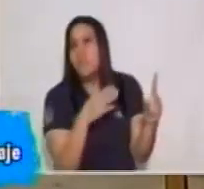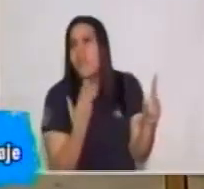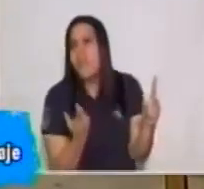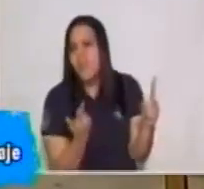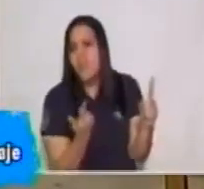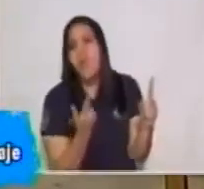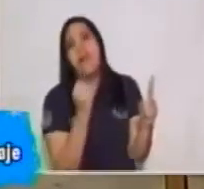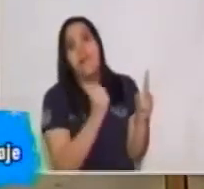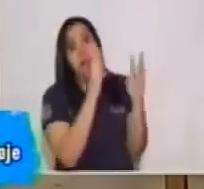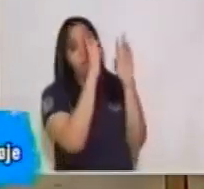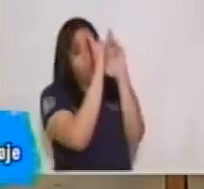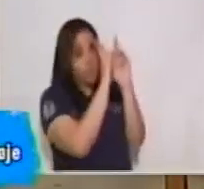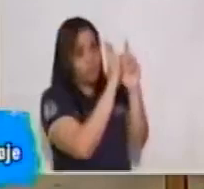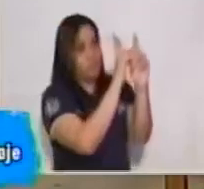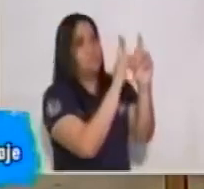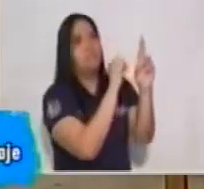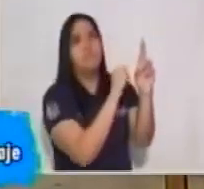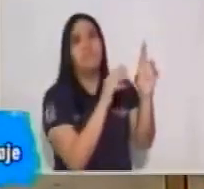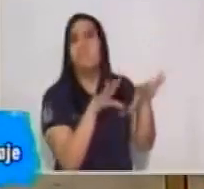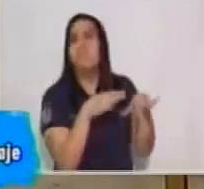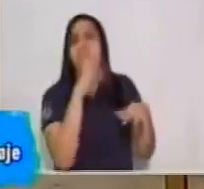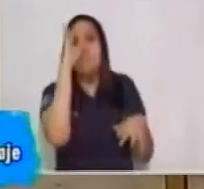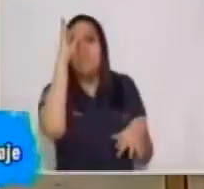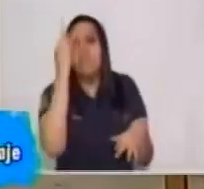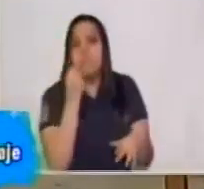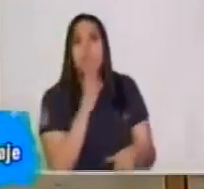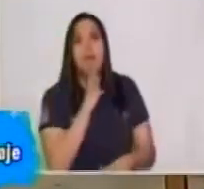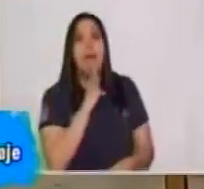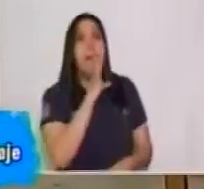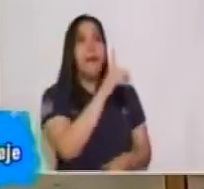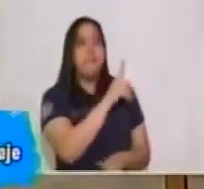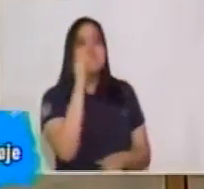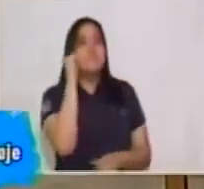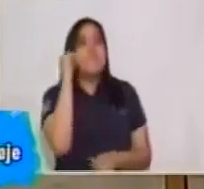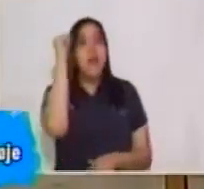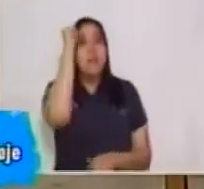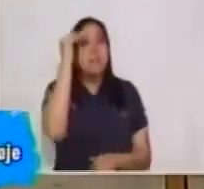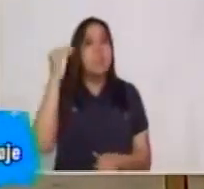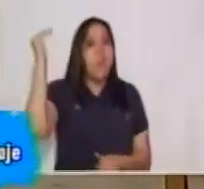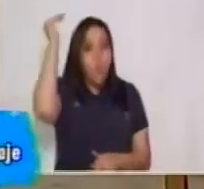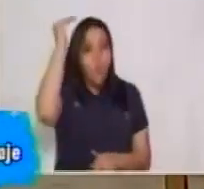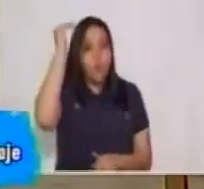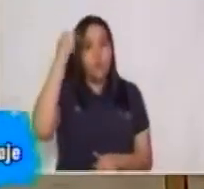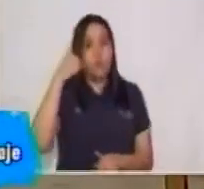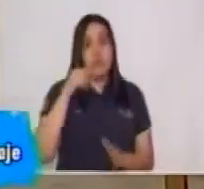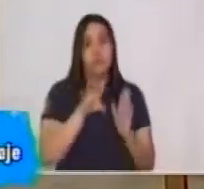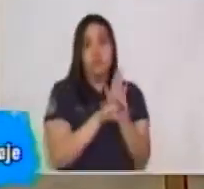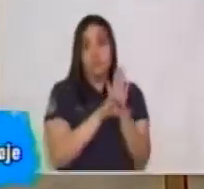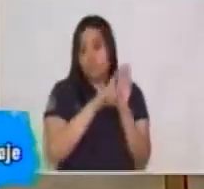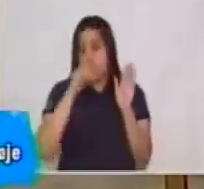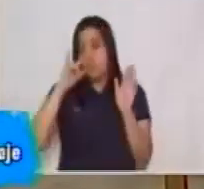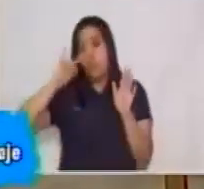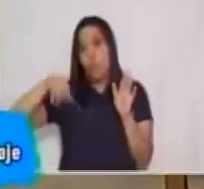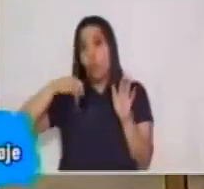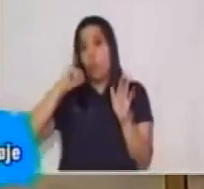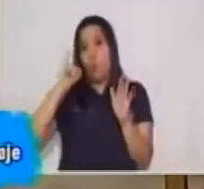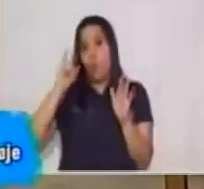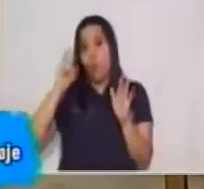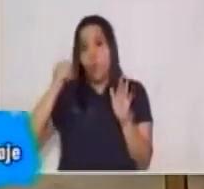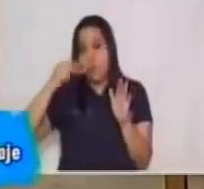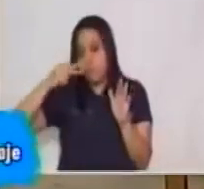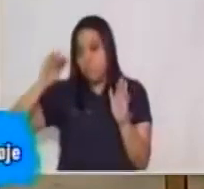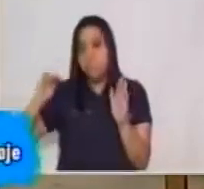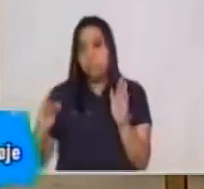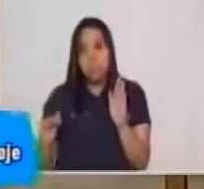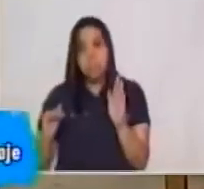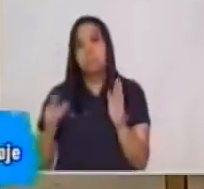Con respeto. ¿Por qué? Porque él es una persona adulta y quien está pidiendo el clavo es una persona, podríamos decir, tal vez